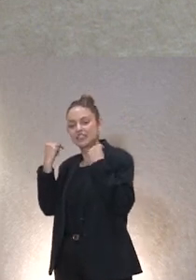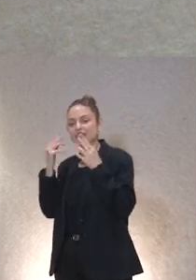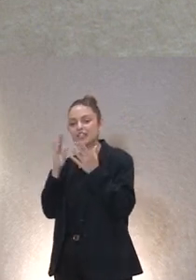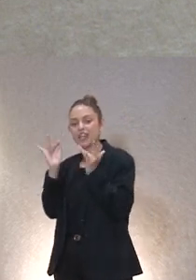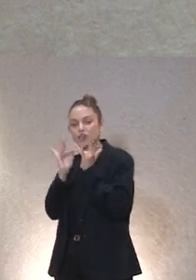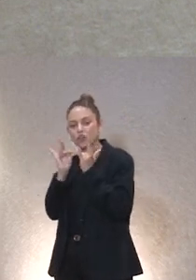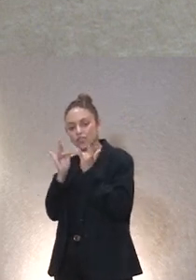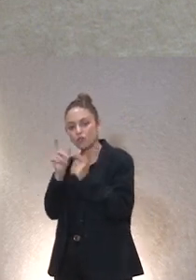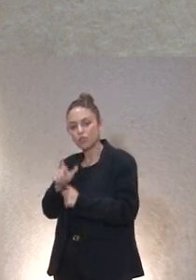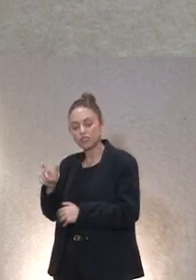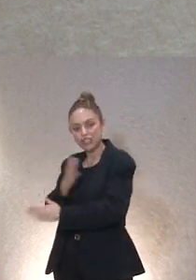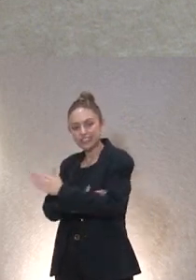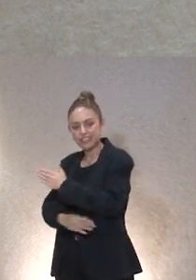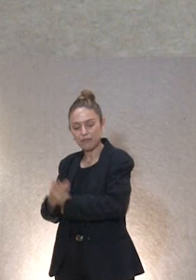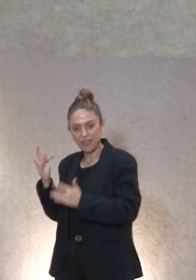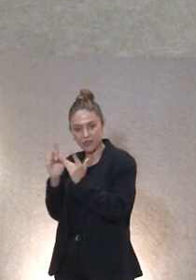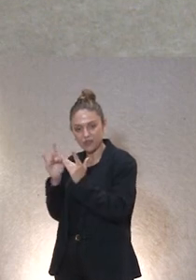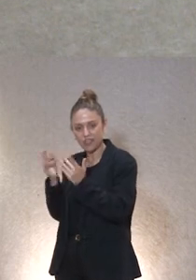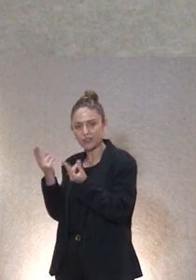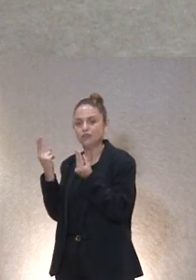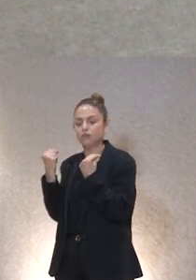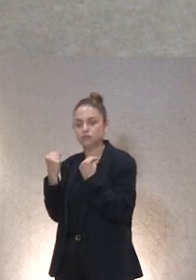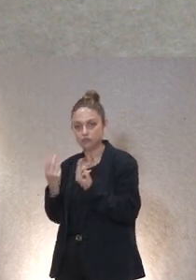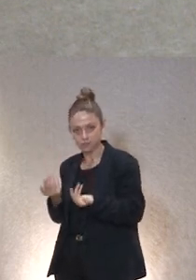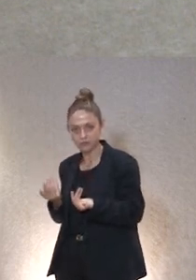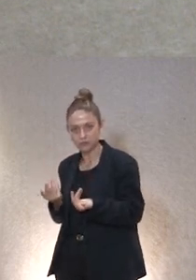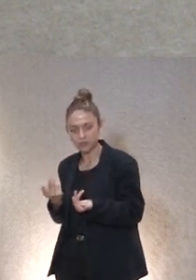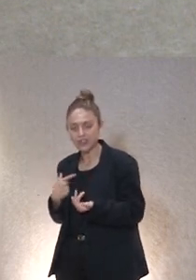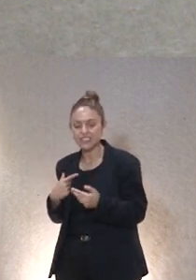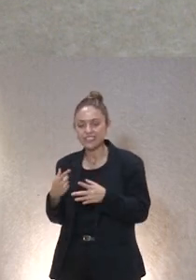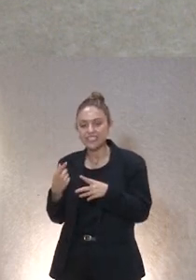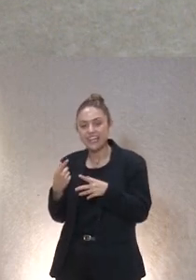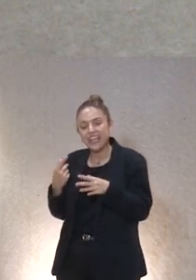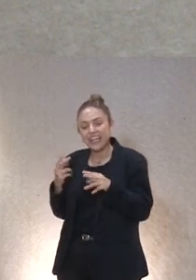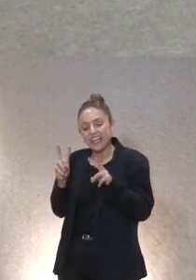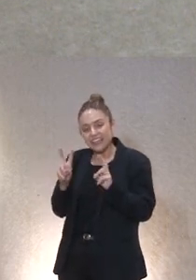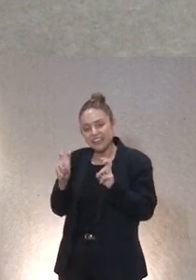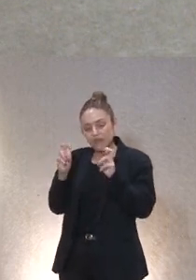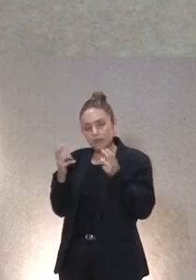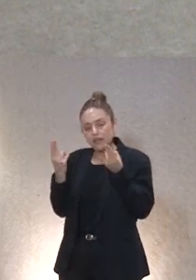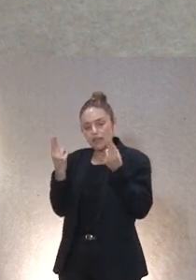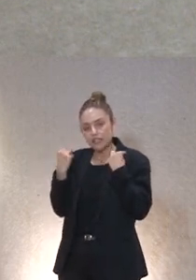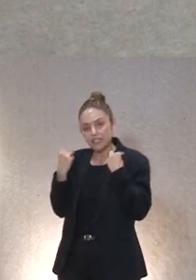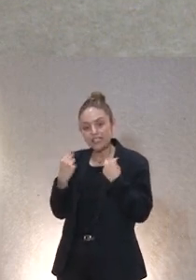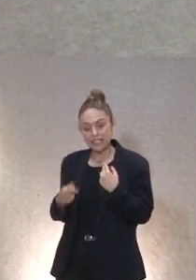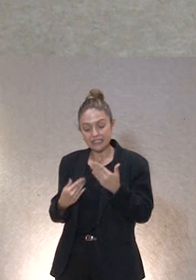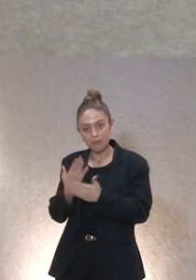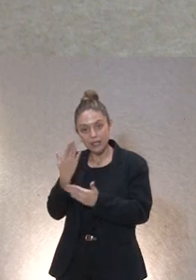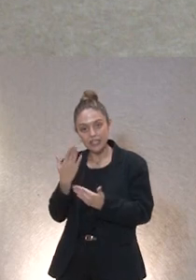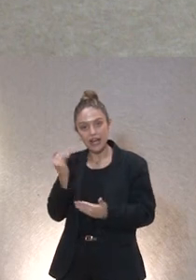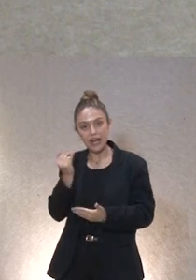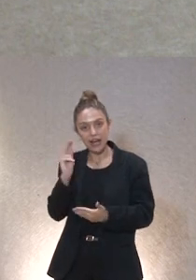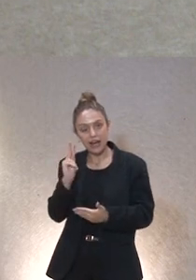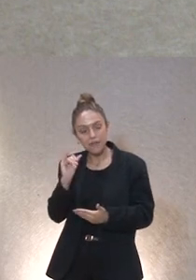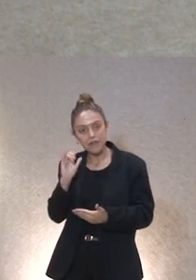atención de las personas con discapacidad ¿no? y ese elemento de la sumisión que también ha explicado Javier esta mañana creo que es